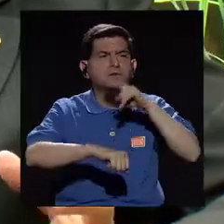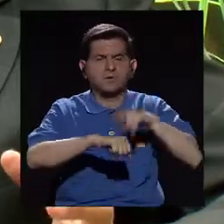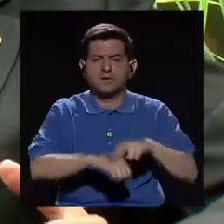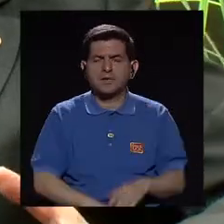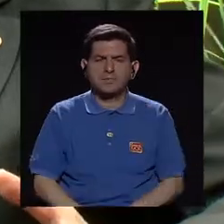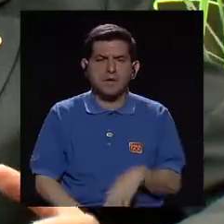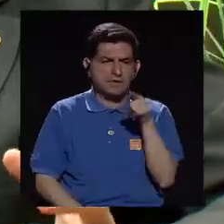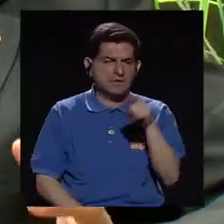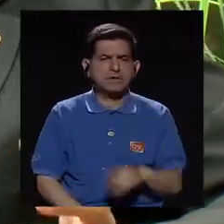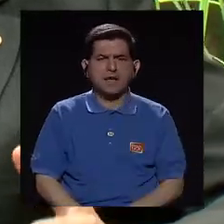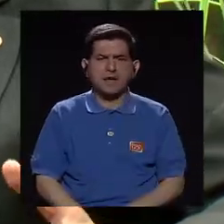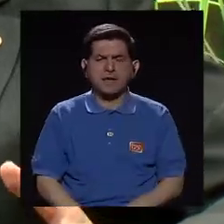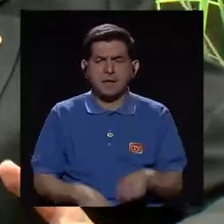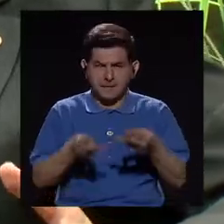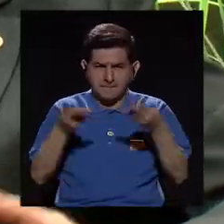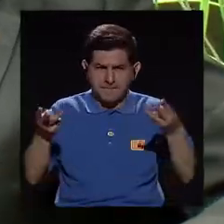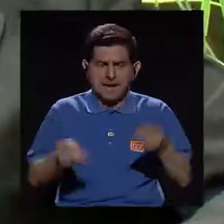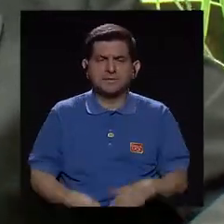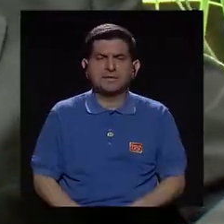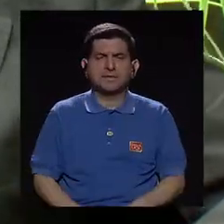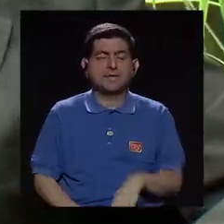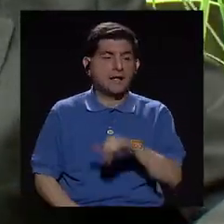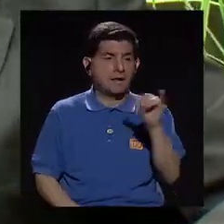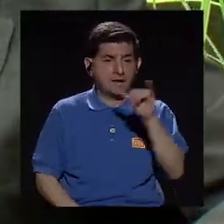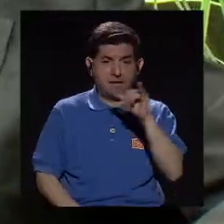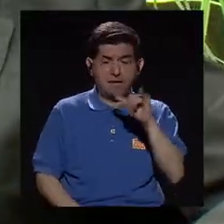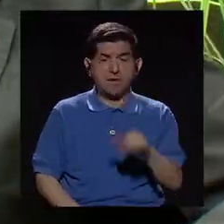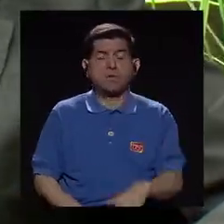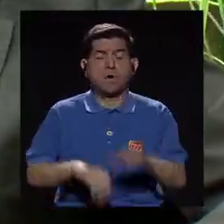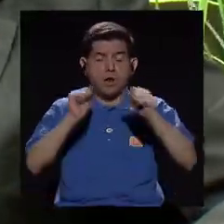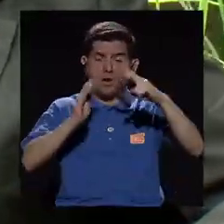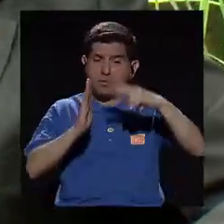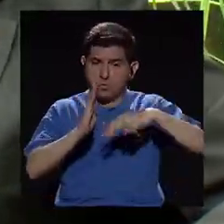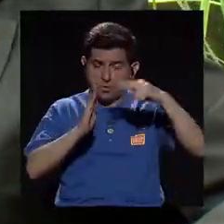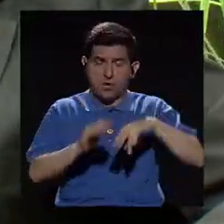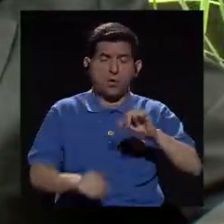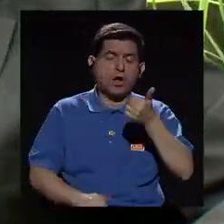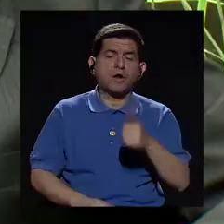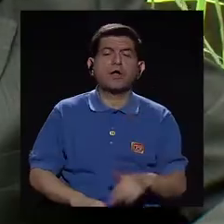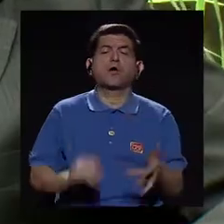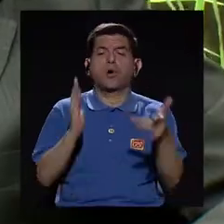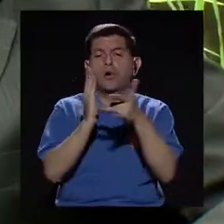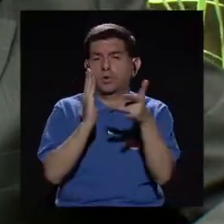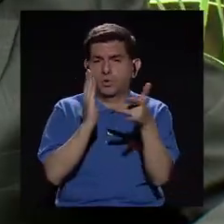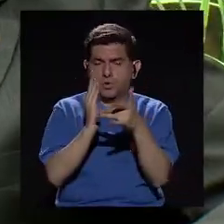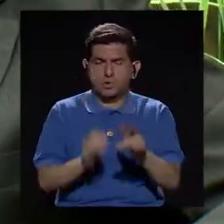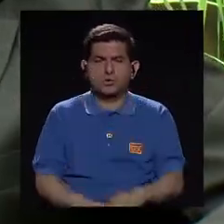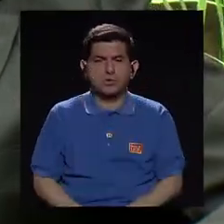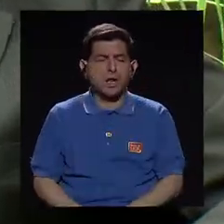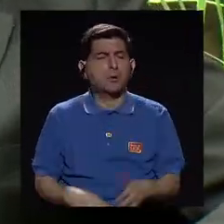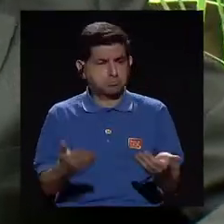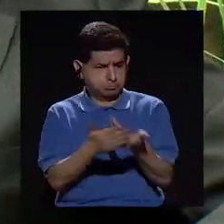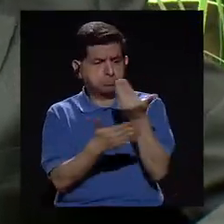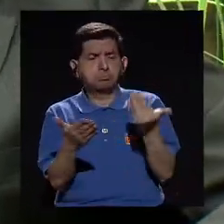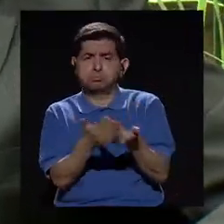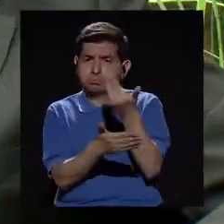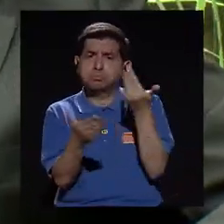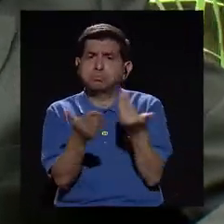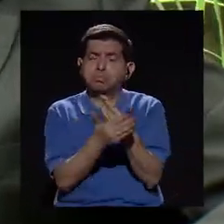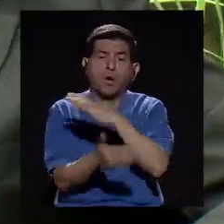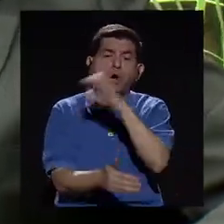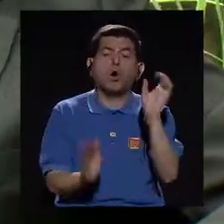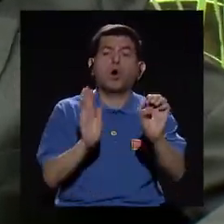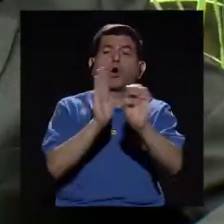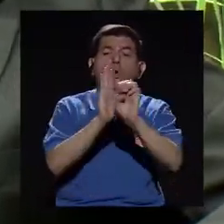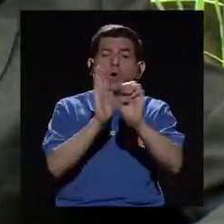mantienen colecciones físicas y, ¿por qué no? También que se pueden leer en otros dispositivos bastante actualizadas.